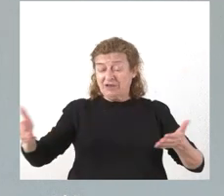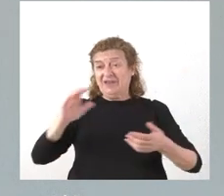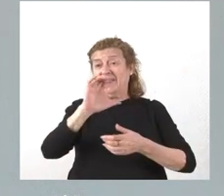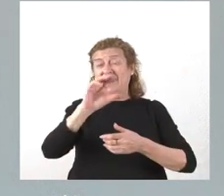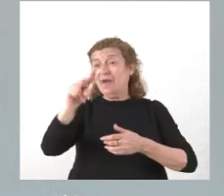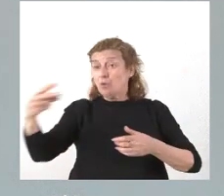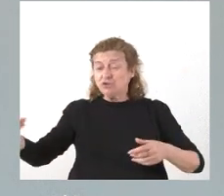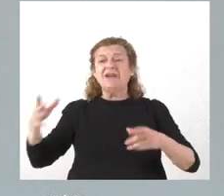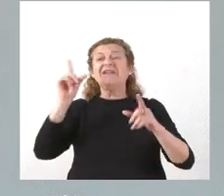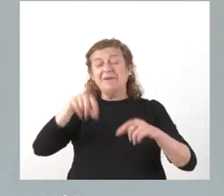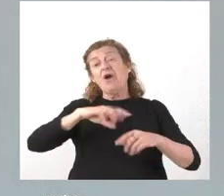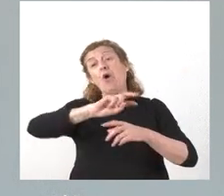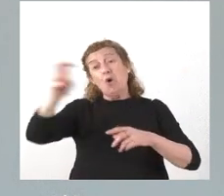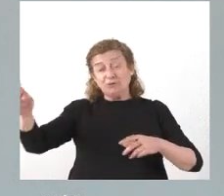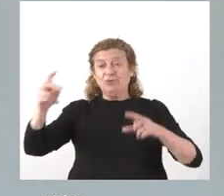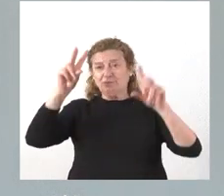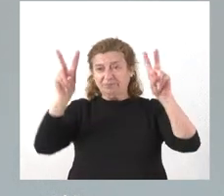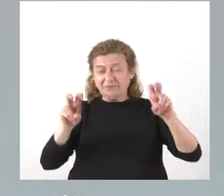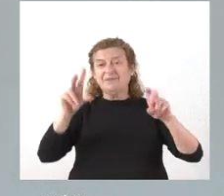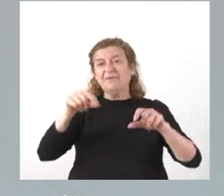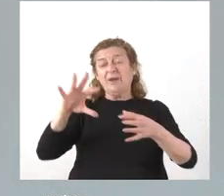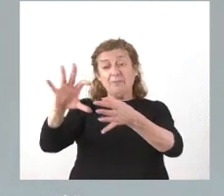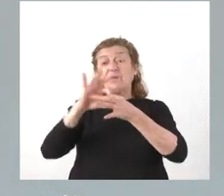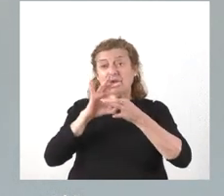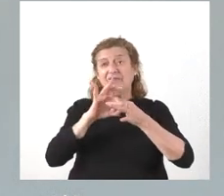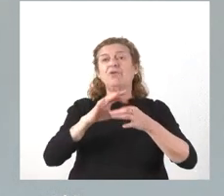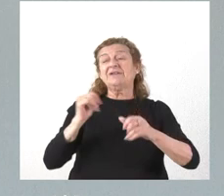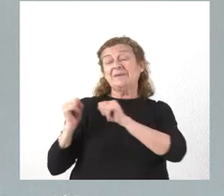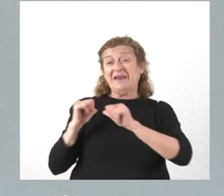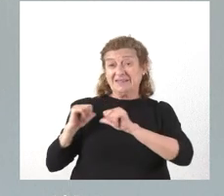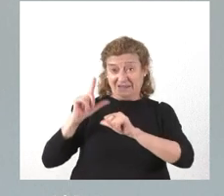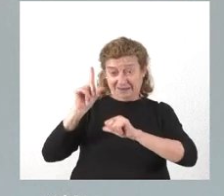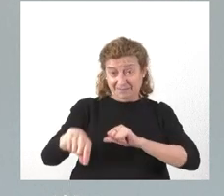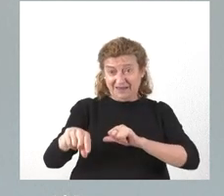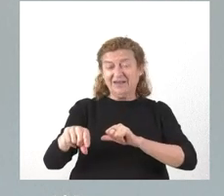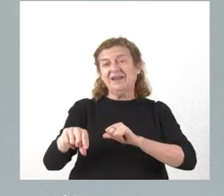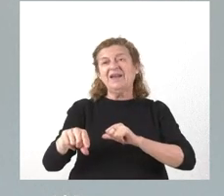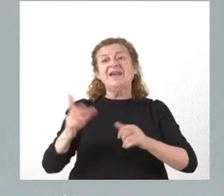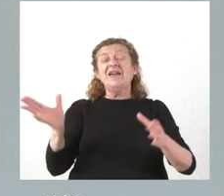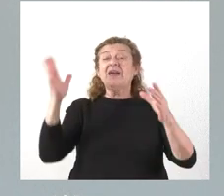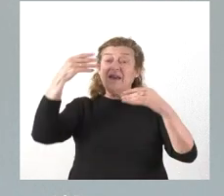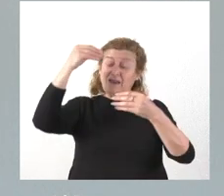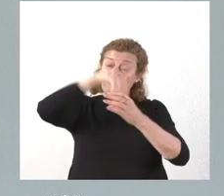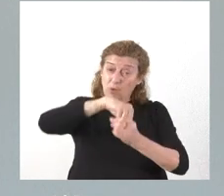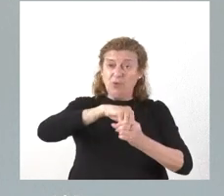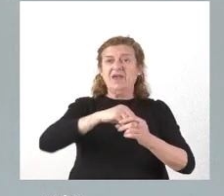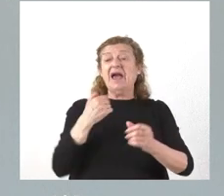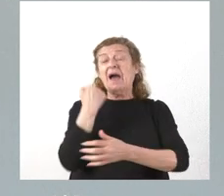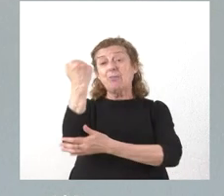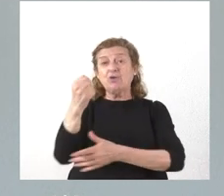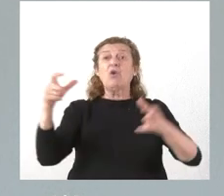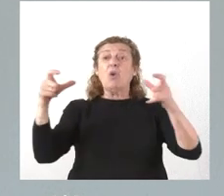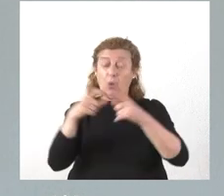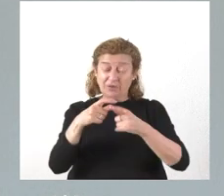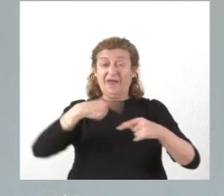relativos, como han podido ustedes apreciar, a la vinculación en torno a la Semana Santa, que incluye tanto el apoyo a la Junta de